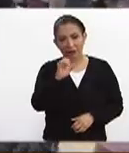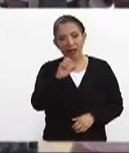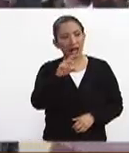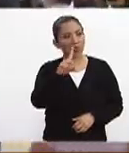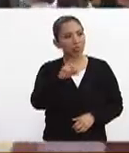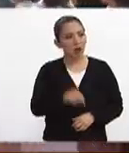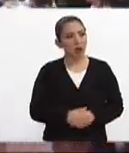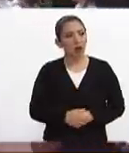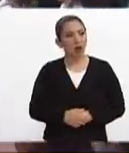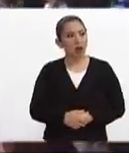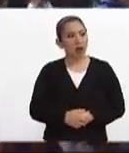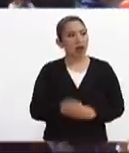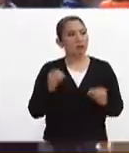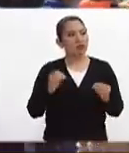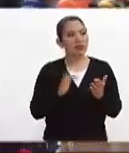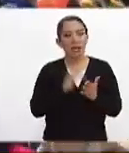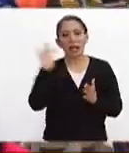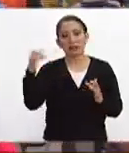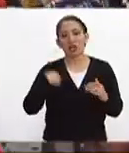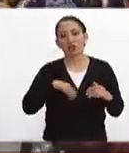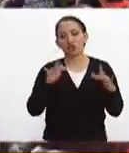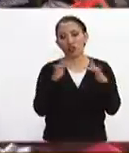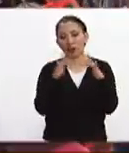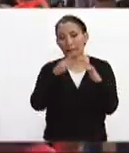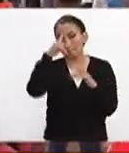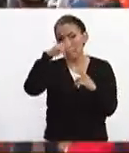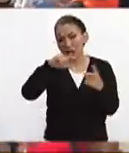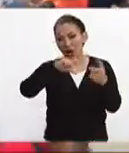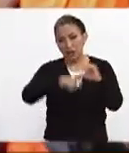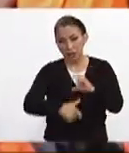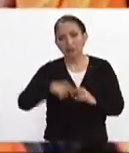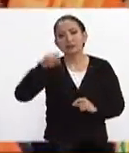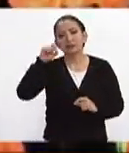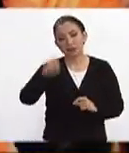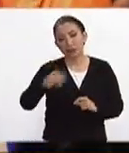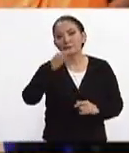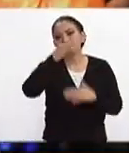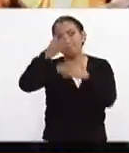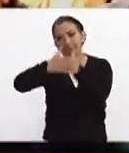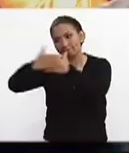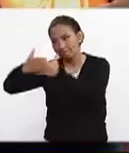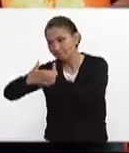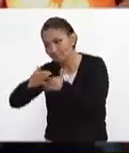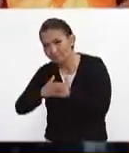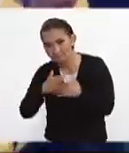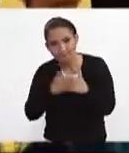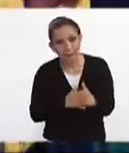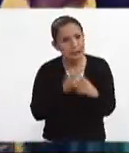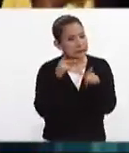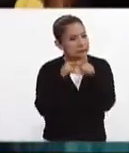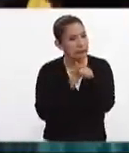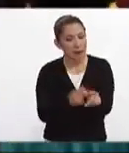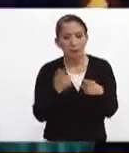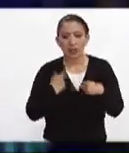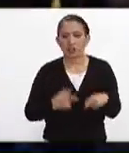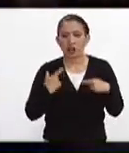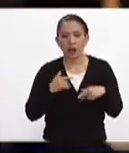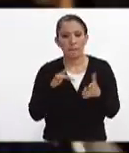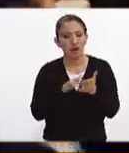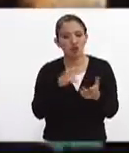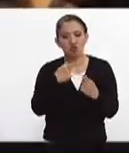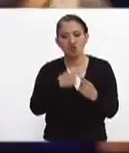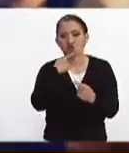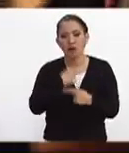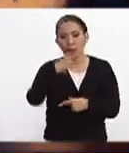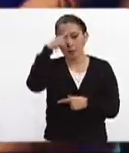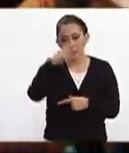Fernando Sinada muchísimas gracias por estar con nosotros en México al día y sí hacer un llamado siempre permanente a las personas a apoyar a la